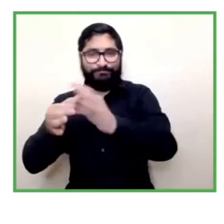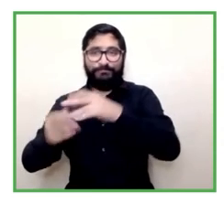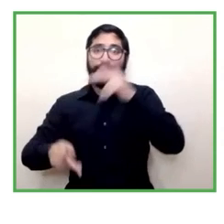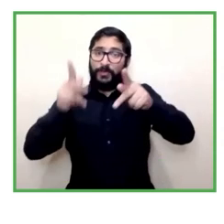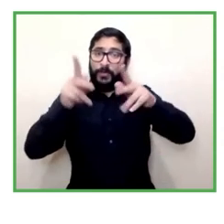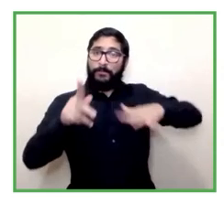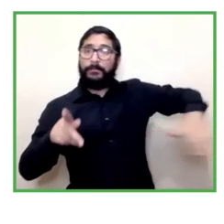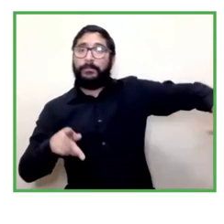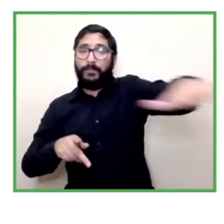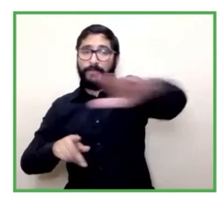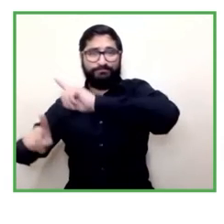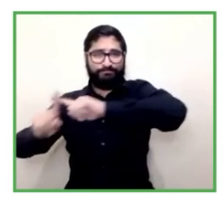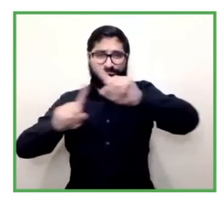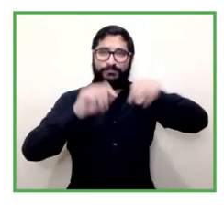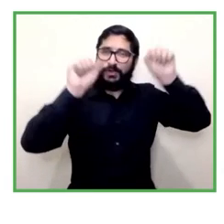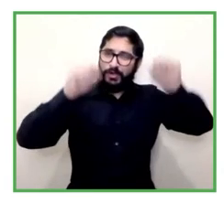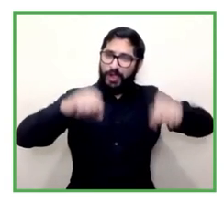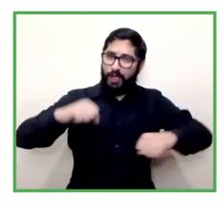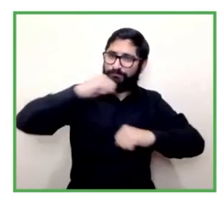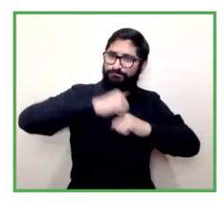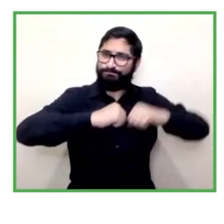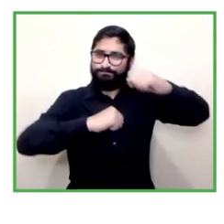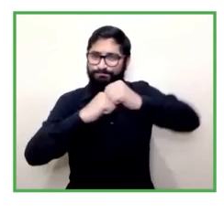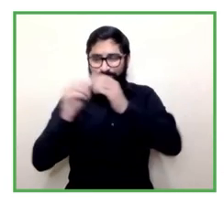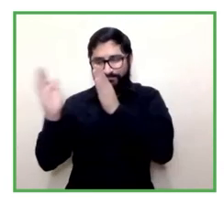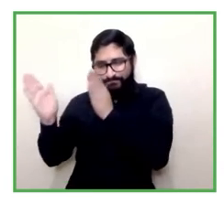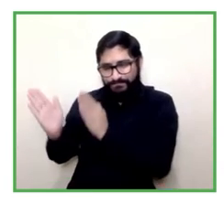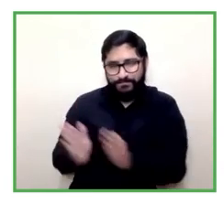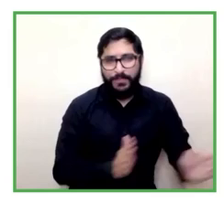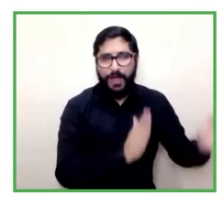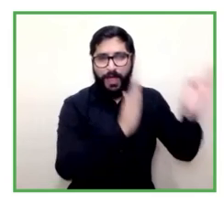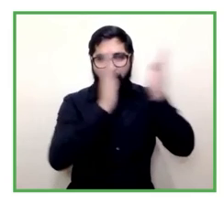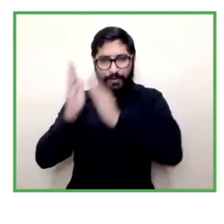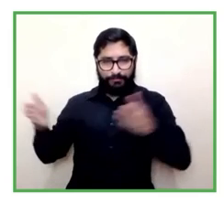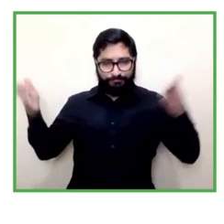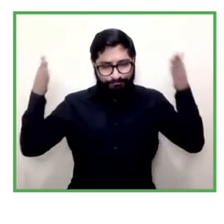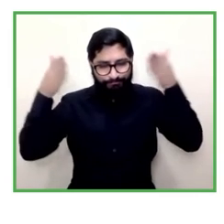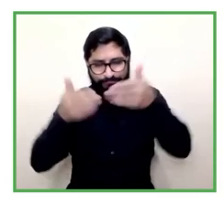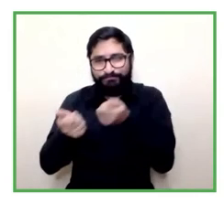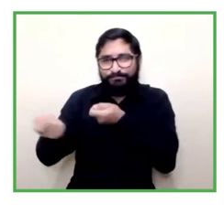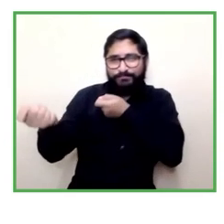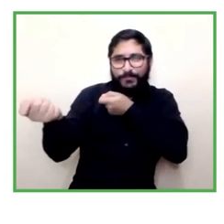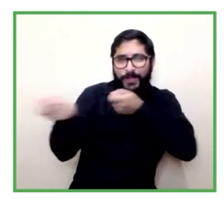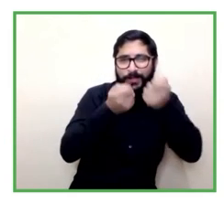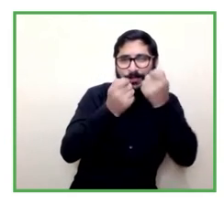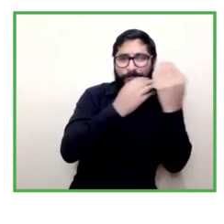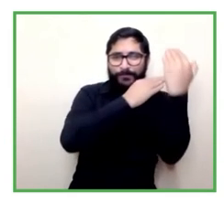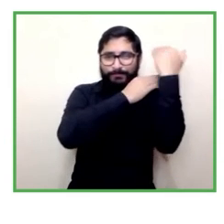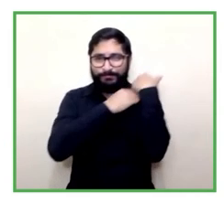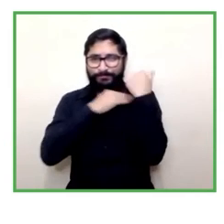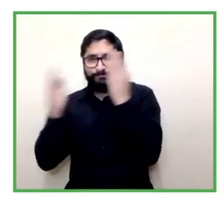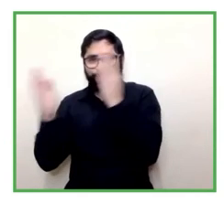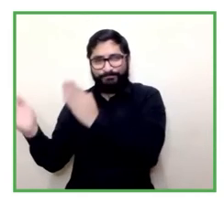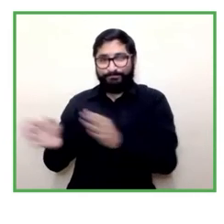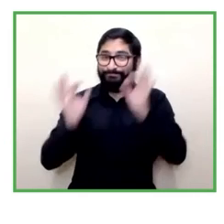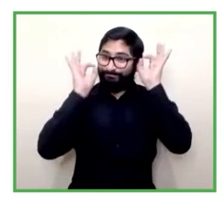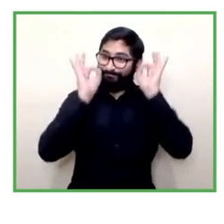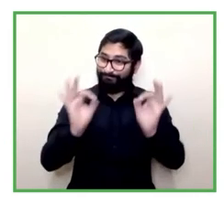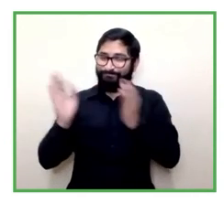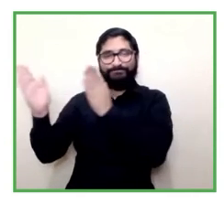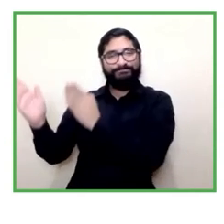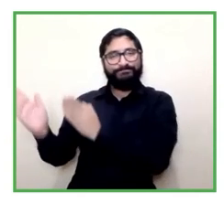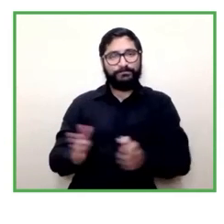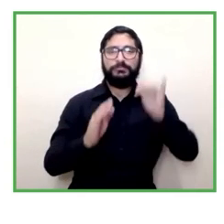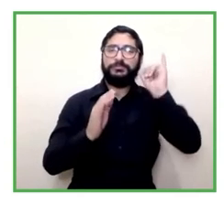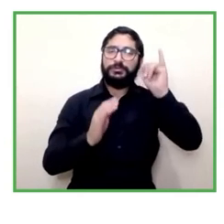autogestionada cierto no tenemos una herramienta clara para poder hacerlo pero si lo estamos mirando y nos interesa en ese sentido poder apoyar